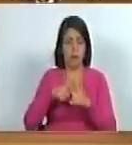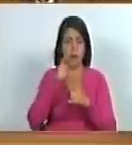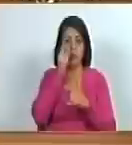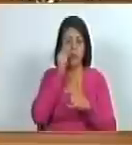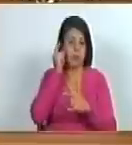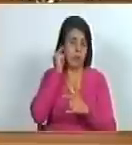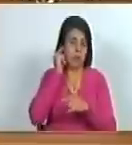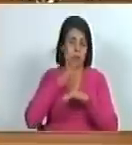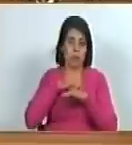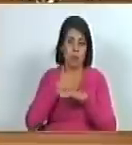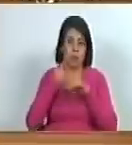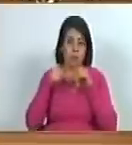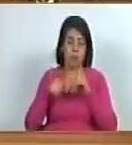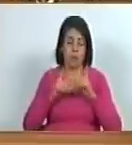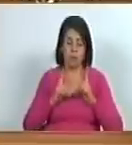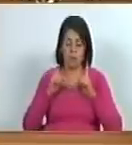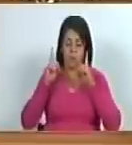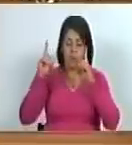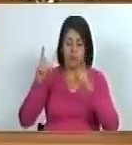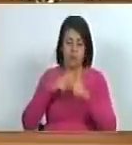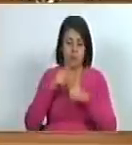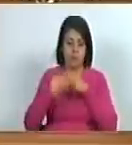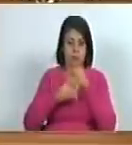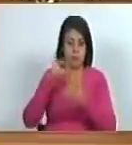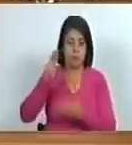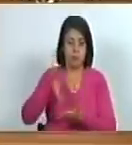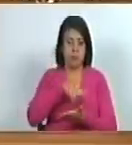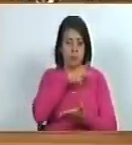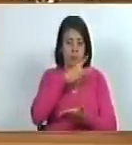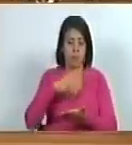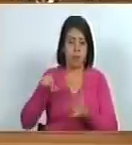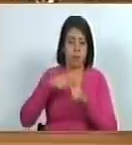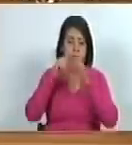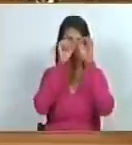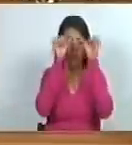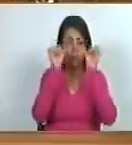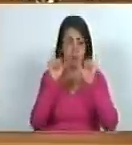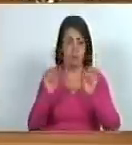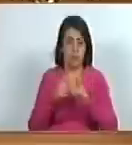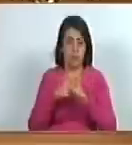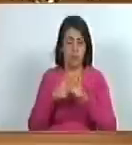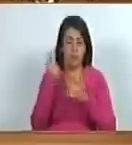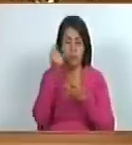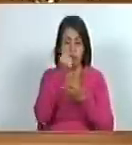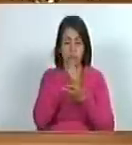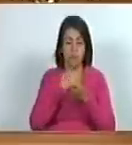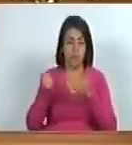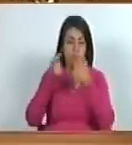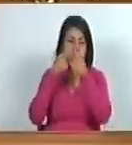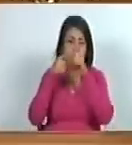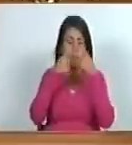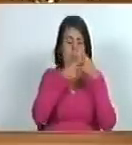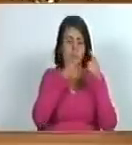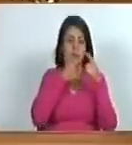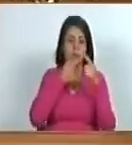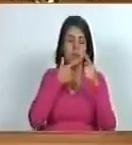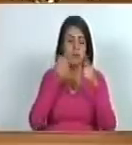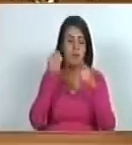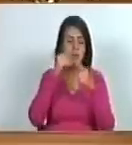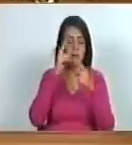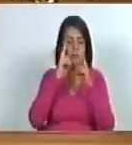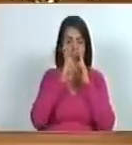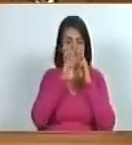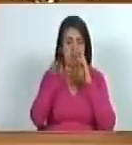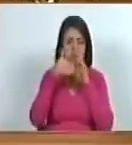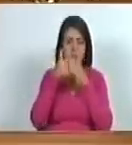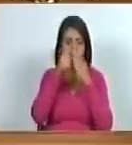los hombres y mujeres que se dedican a la danza que se dedican al arte que se dedican a dibujar el mundo más bonito el mundo donde